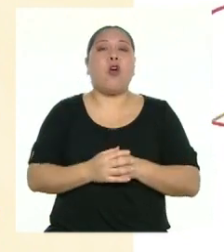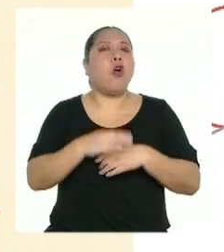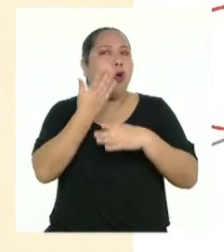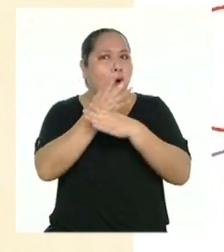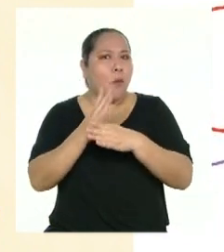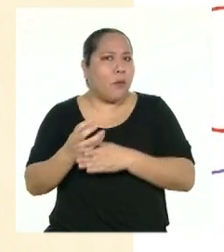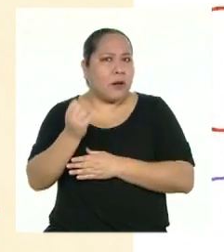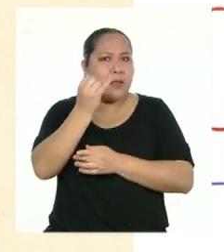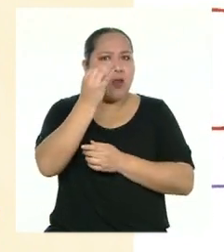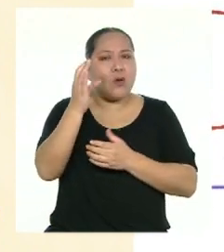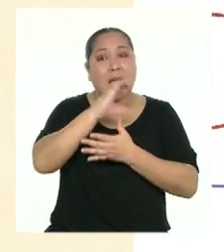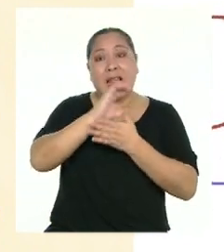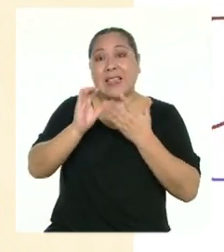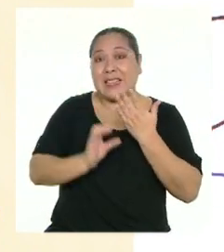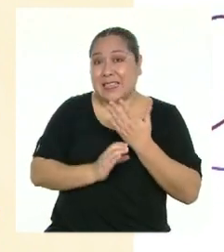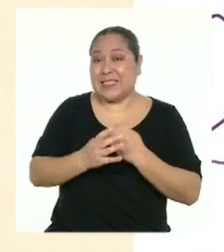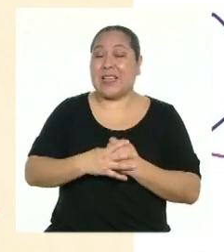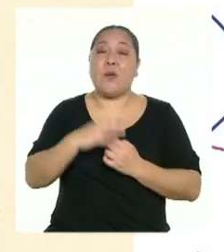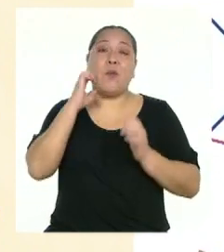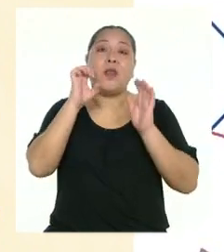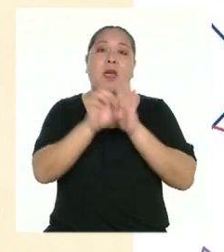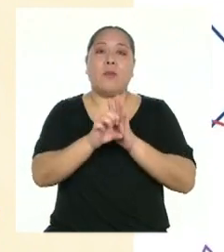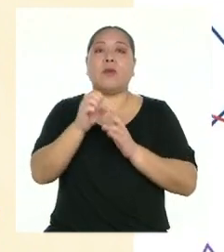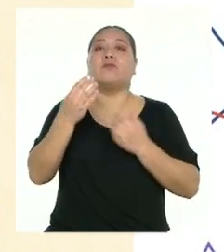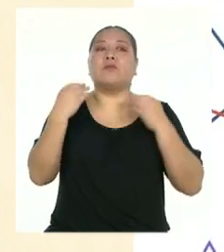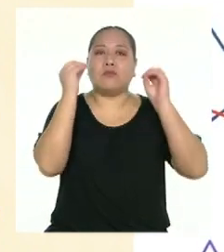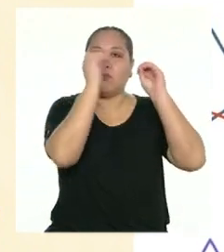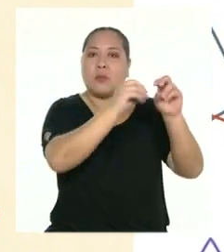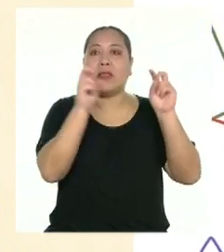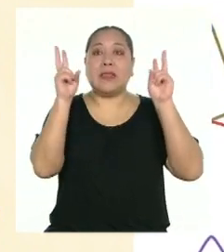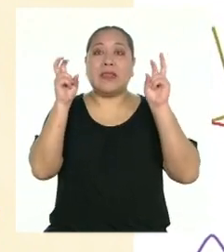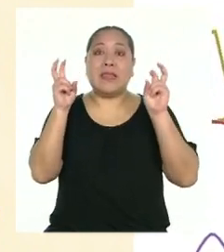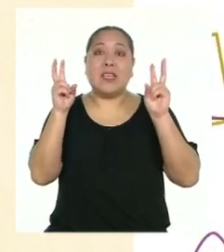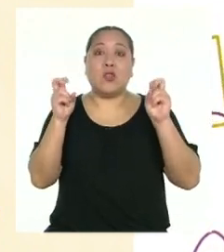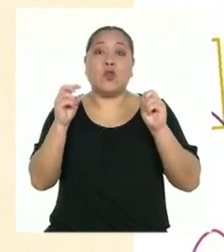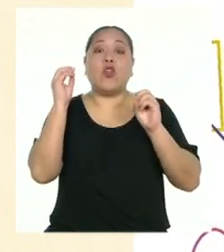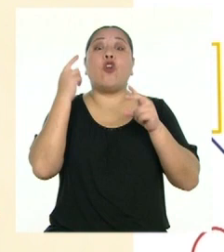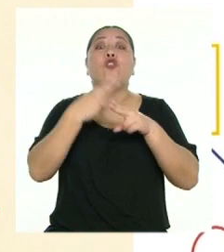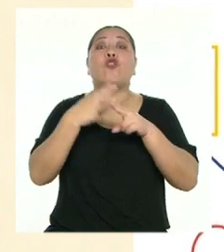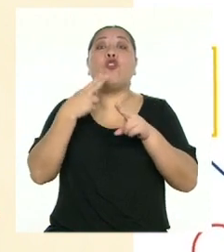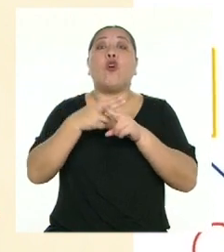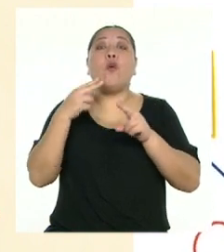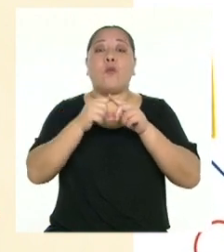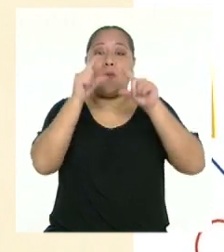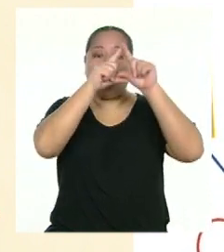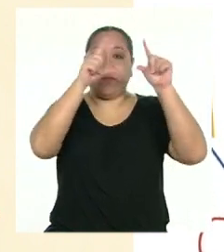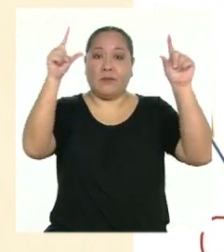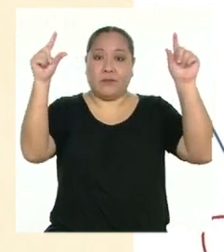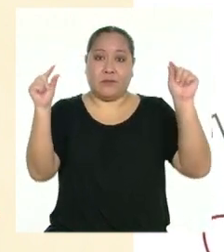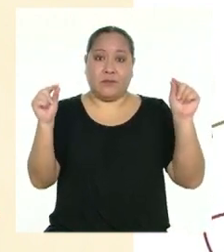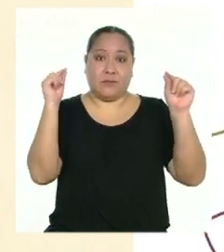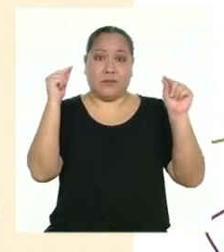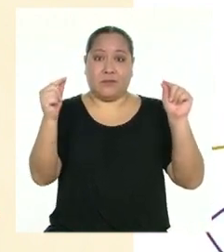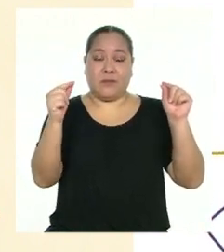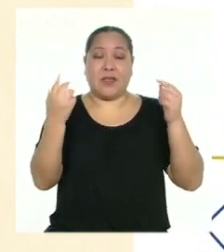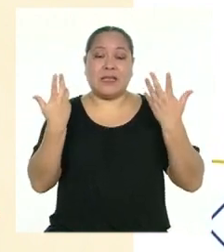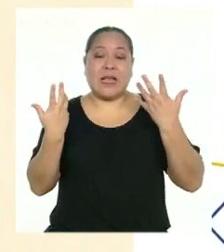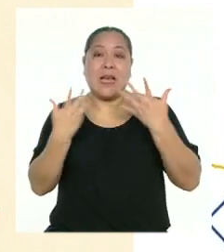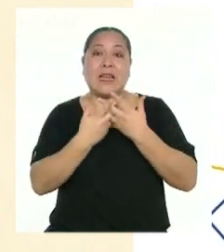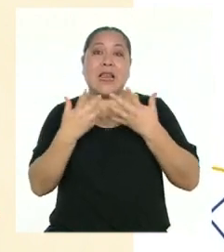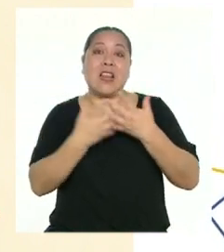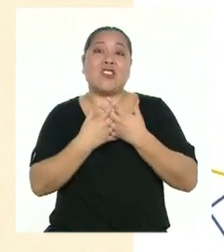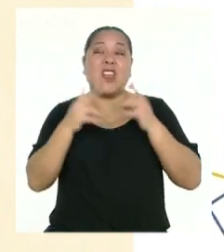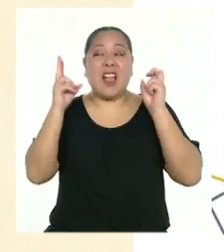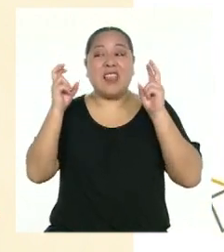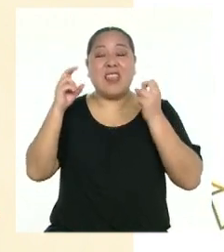características como Título, es el nombre que lleva el periódico mural. Usualmente está relacionado